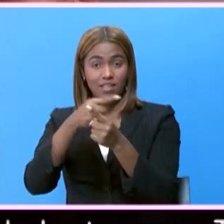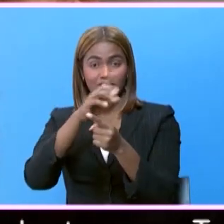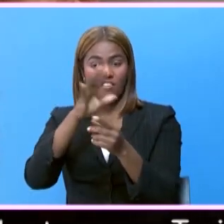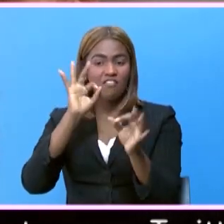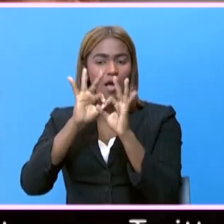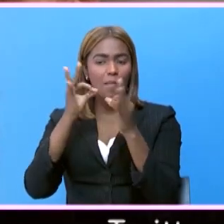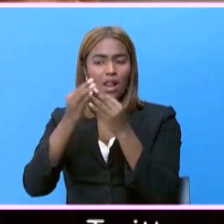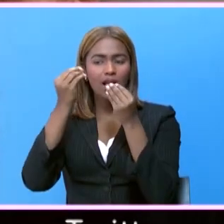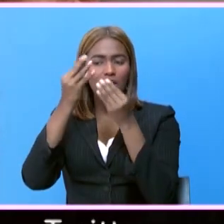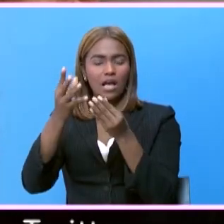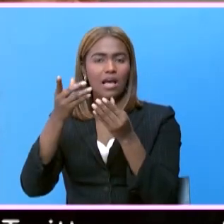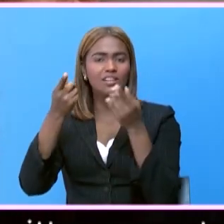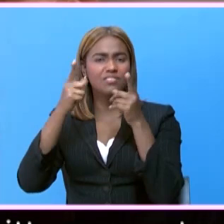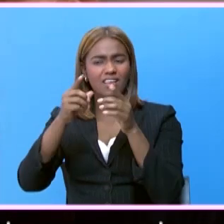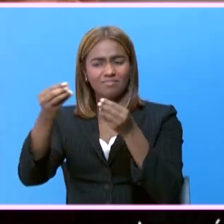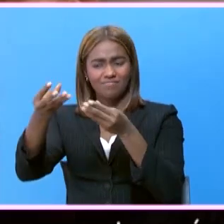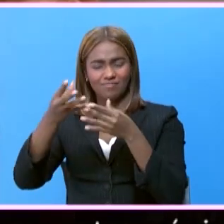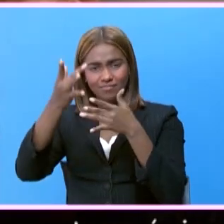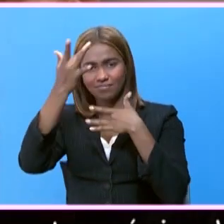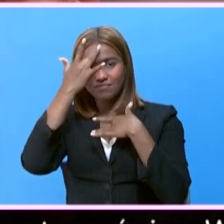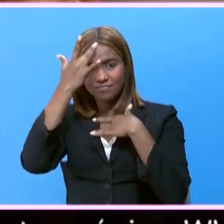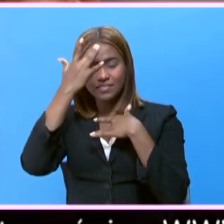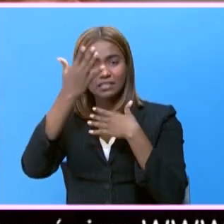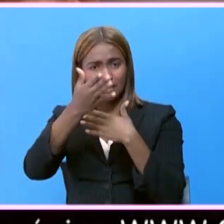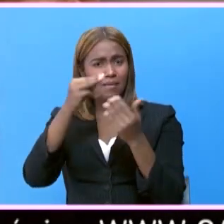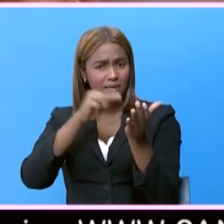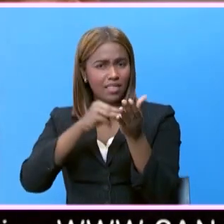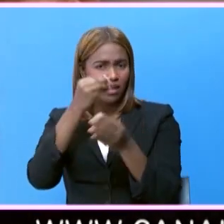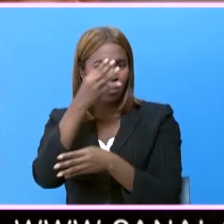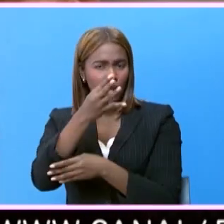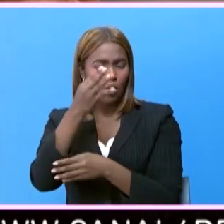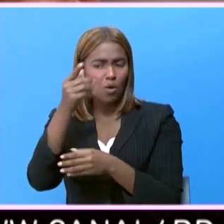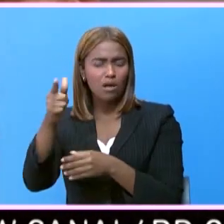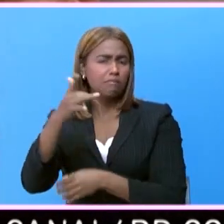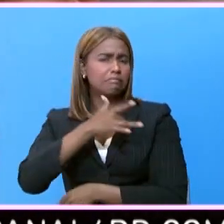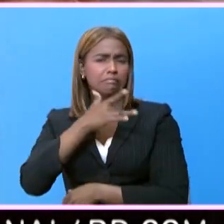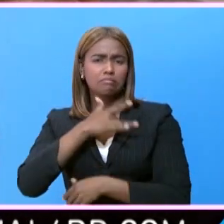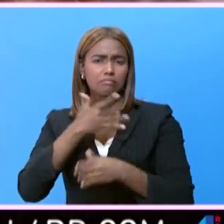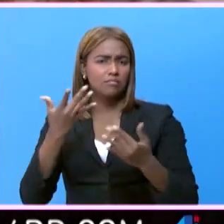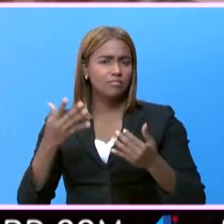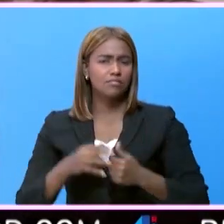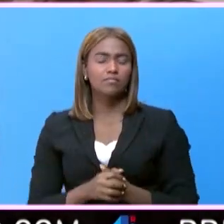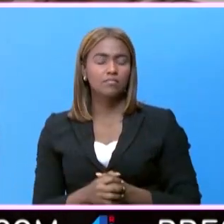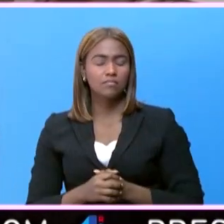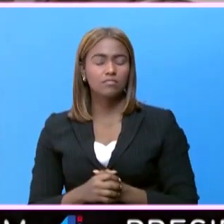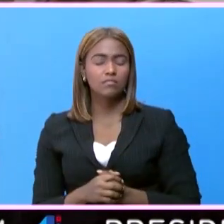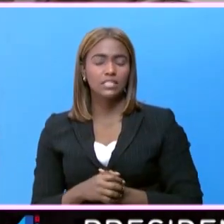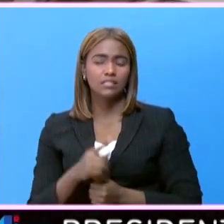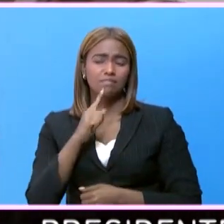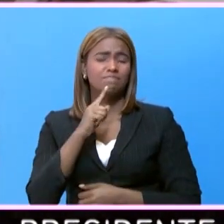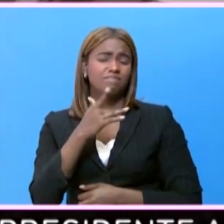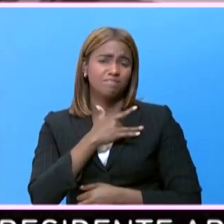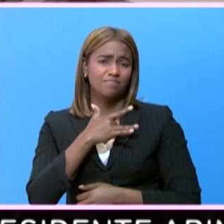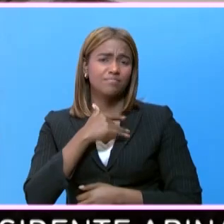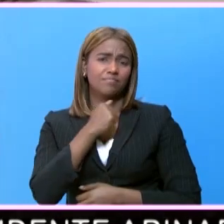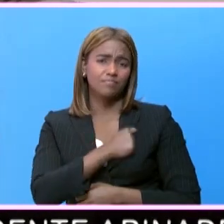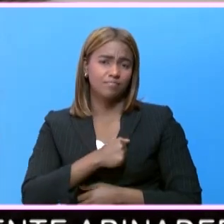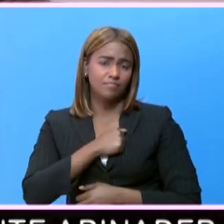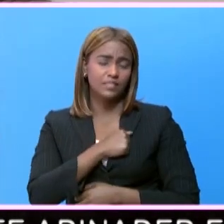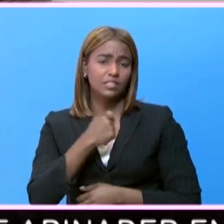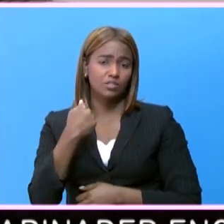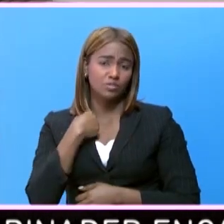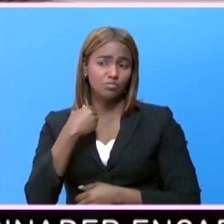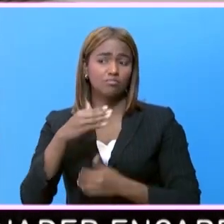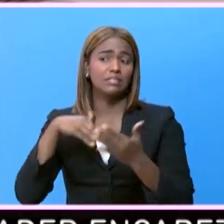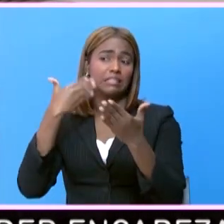familia del diagnóstico que le da el médico, ¿cuál es la reacción de ellos? Es muy lamentable que yo